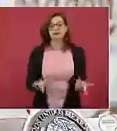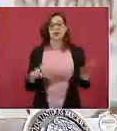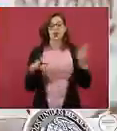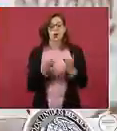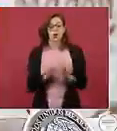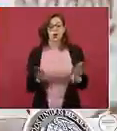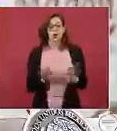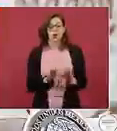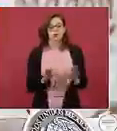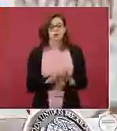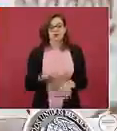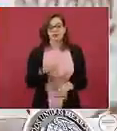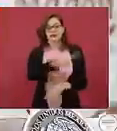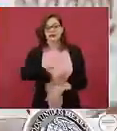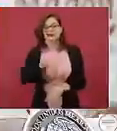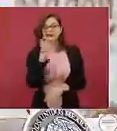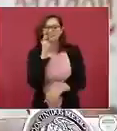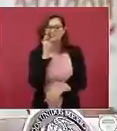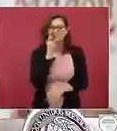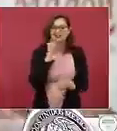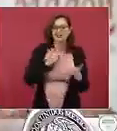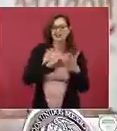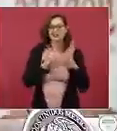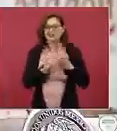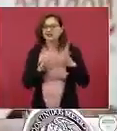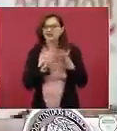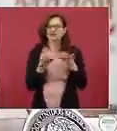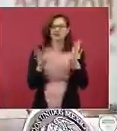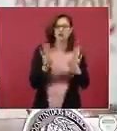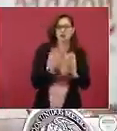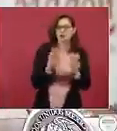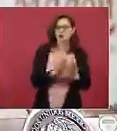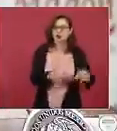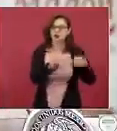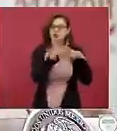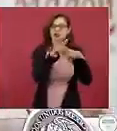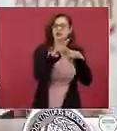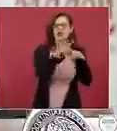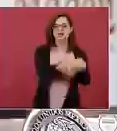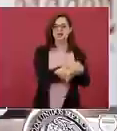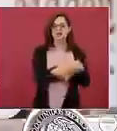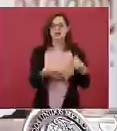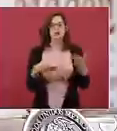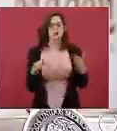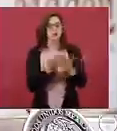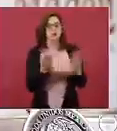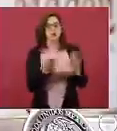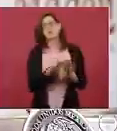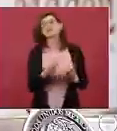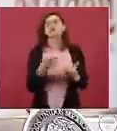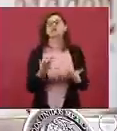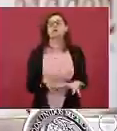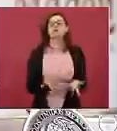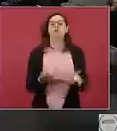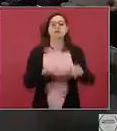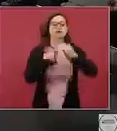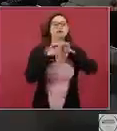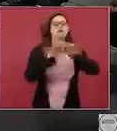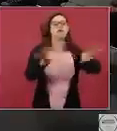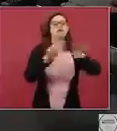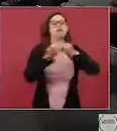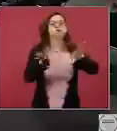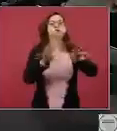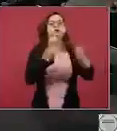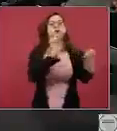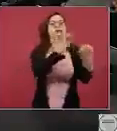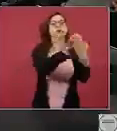buscan todos los mecanismos posibles para poder hacerle el conocimiento a la población a través de